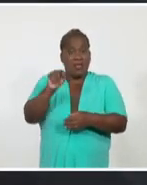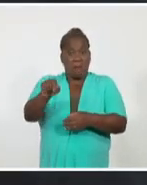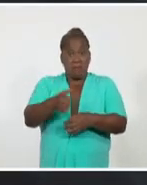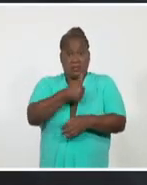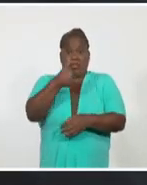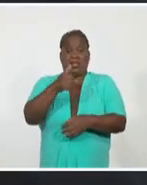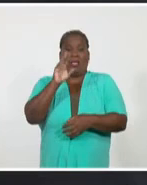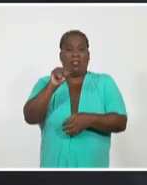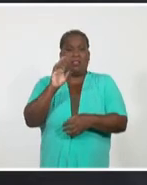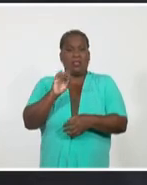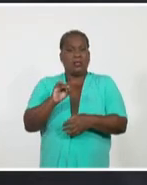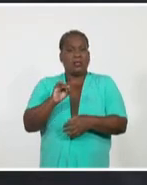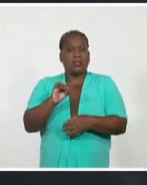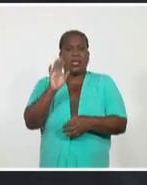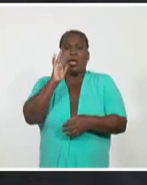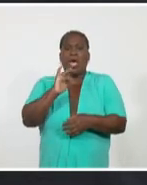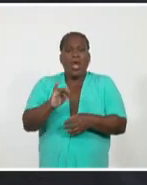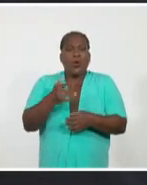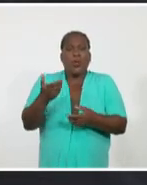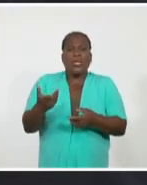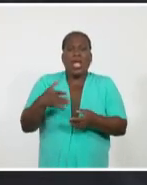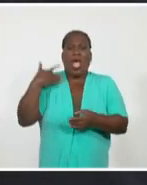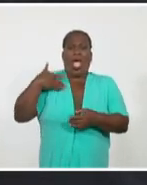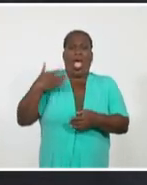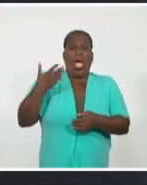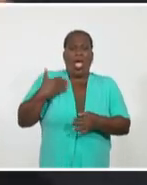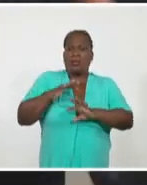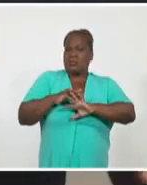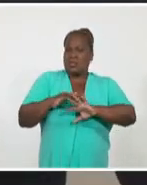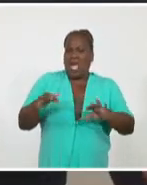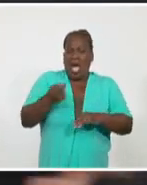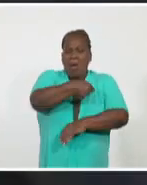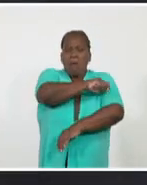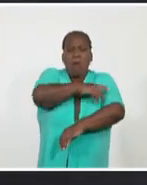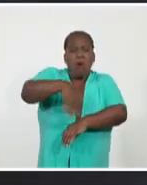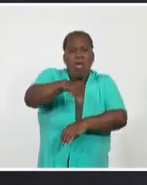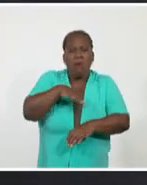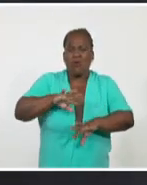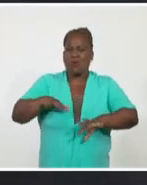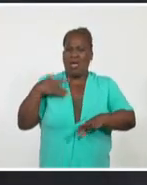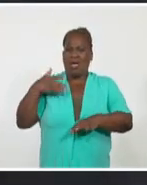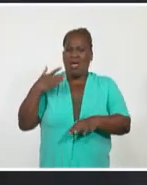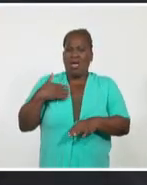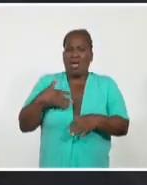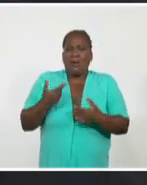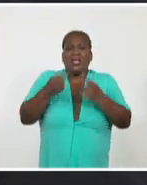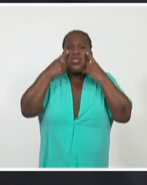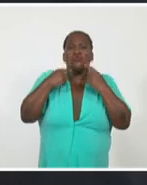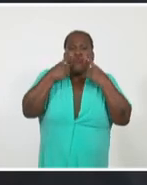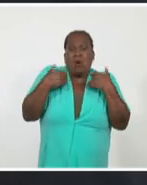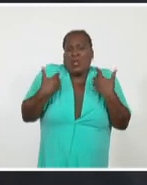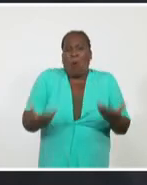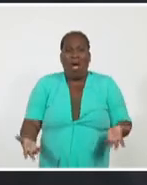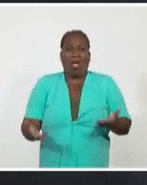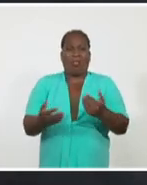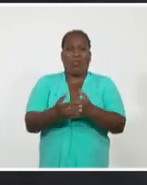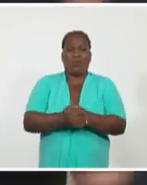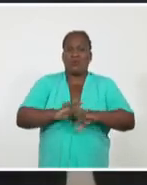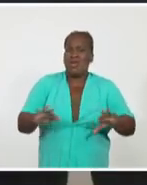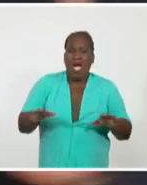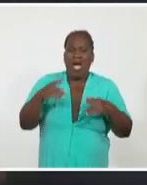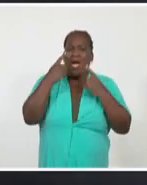que no hay que seguir lamentándose y se pregunta hasta cuándo van a estar llorando. Así mismo lo dijo.